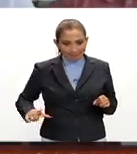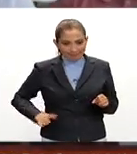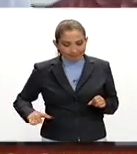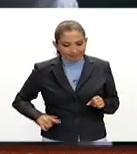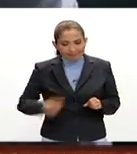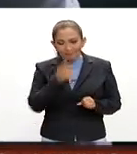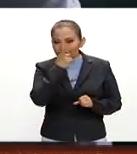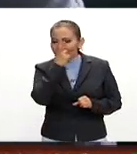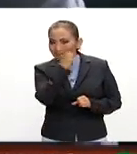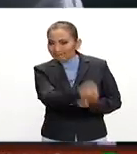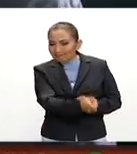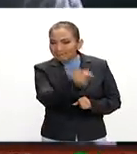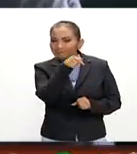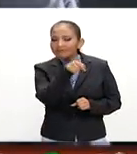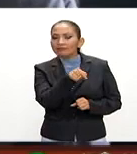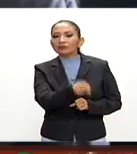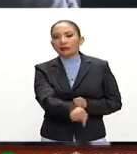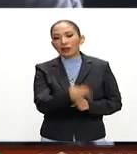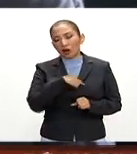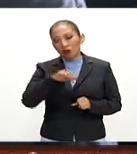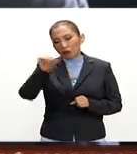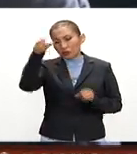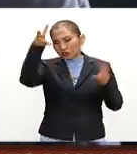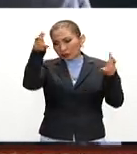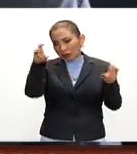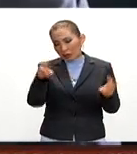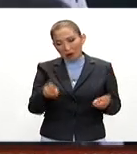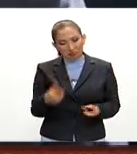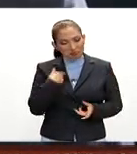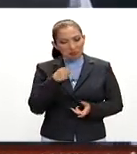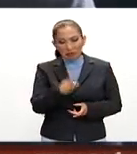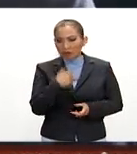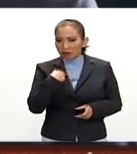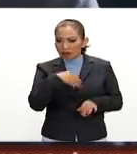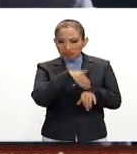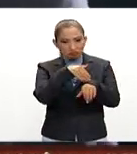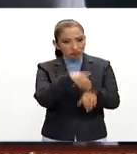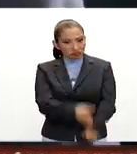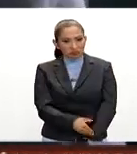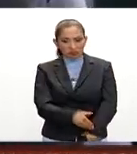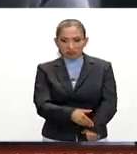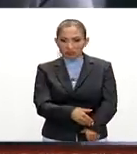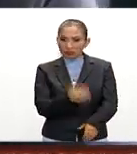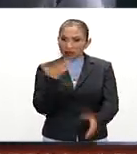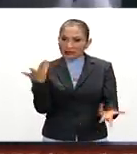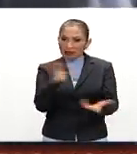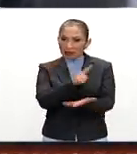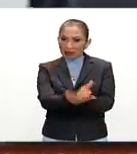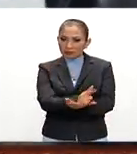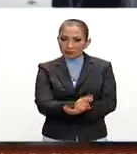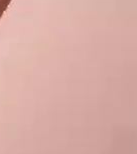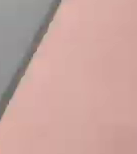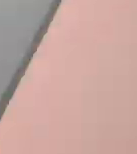Chong, también aseguró que, como en otros casos, se va a cumplir y se va aplicar la ley.